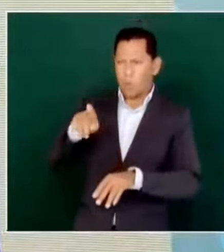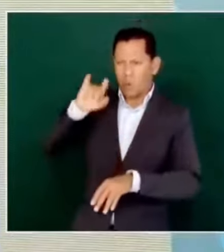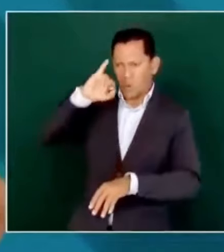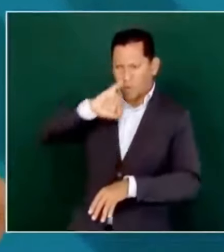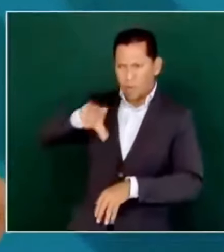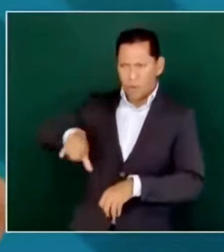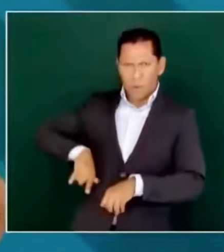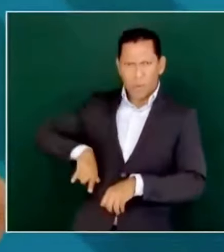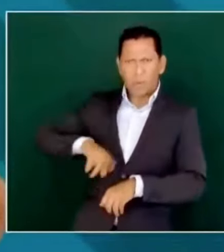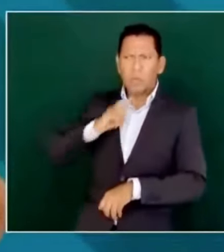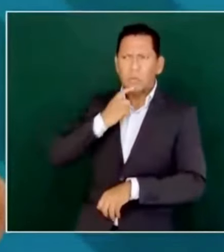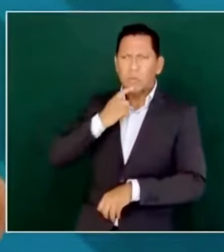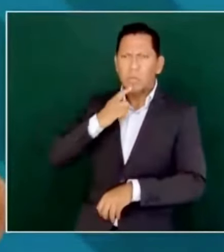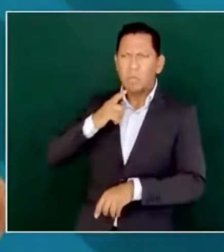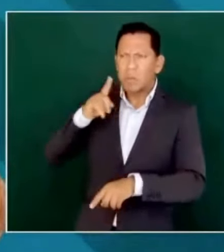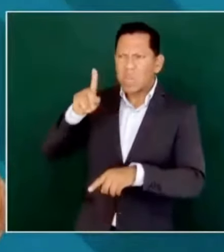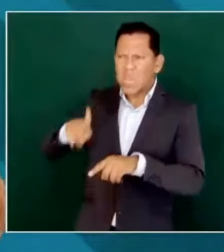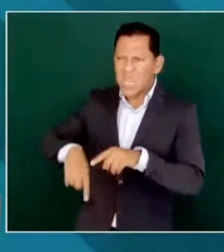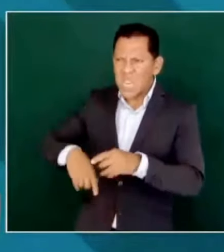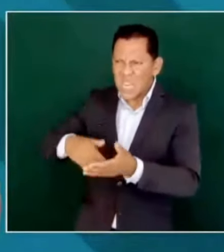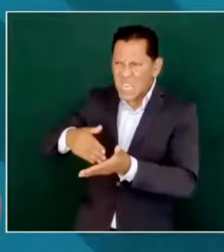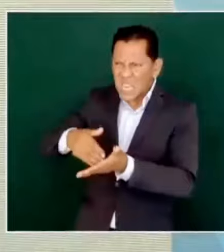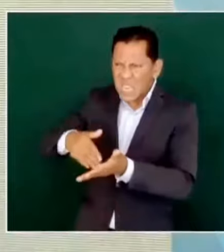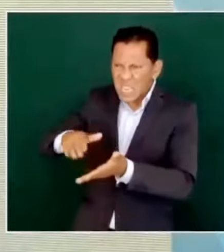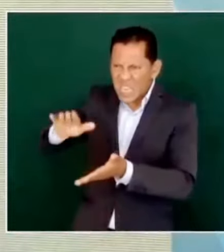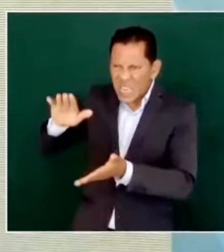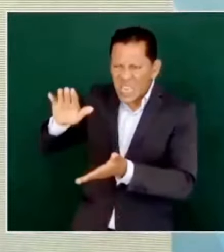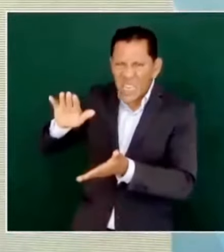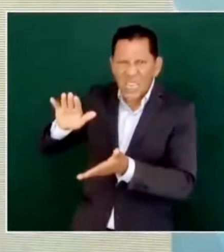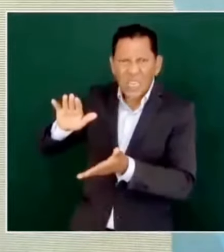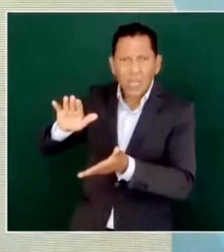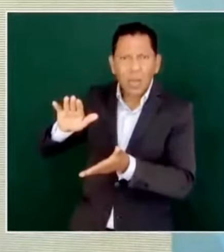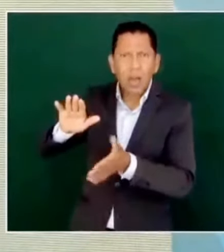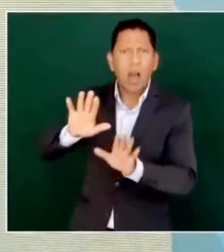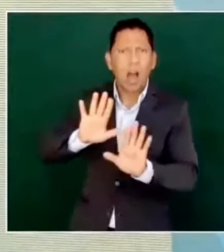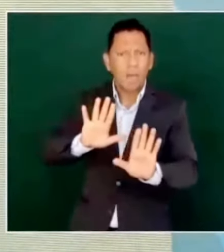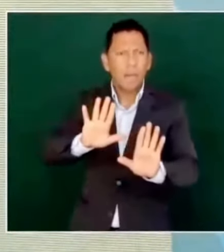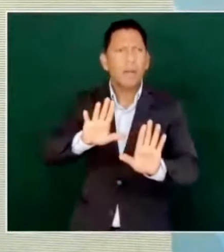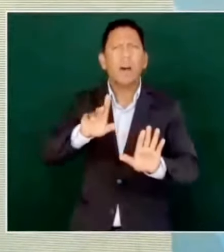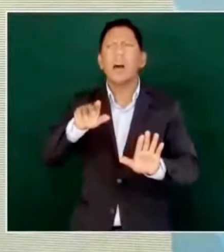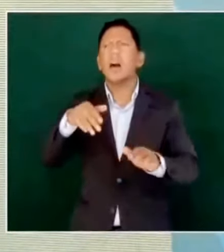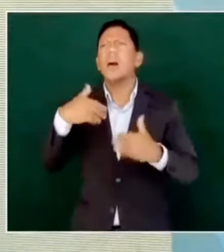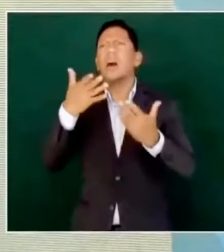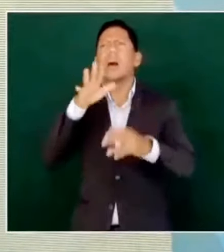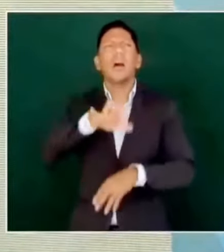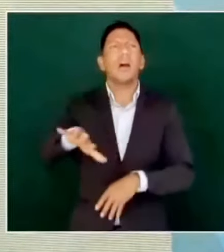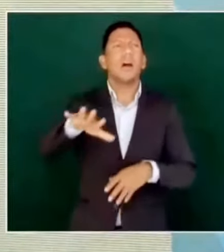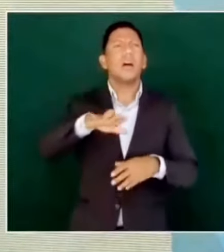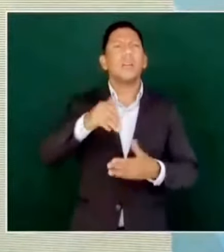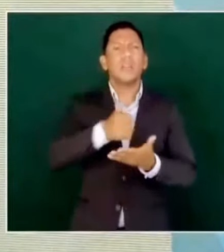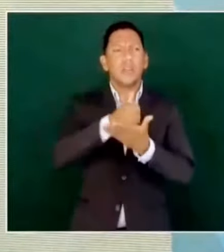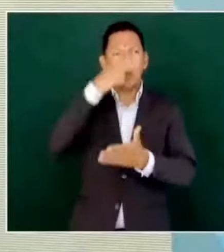Son las movilizaciones más grandes que han habido en la Ciudad de México.